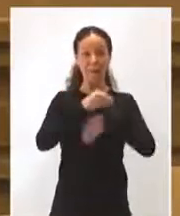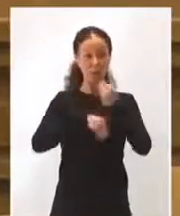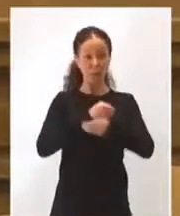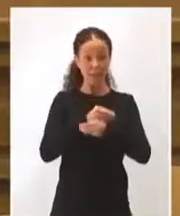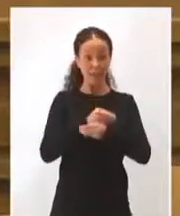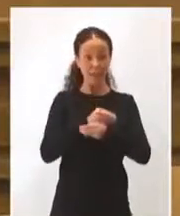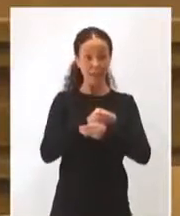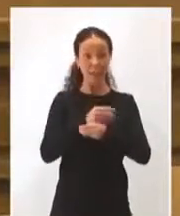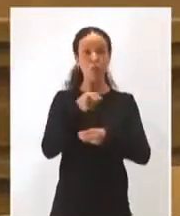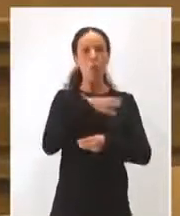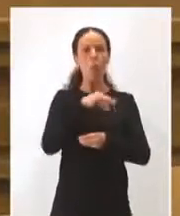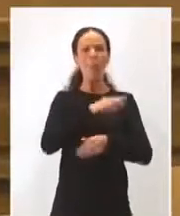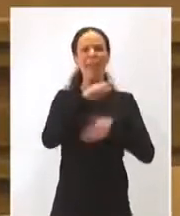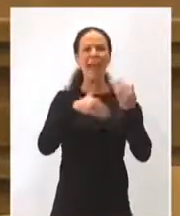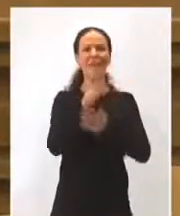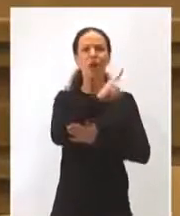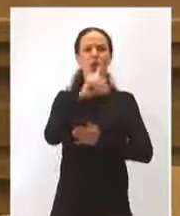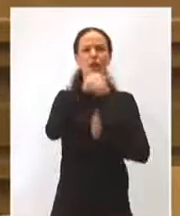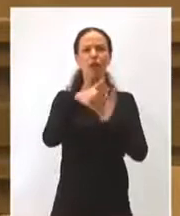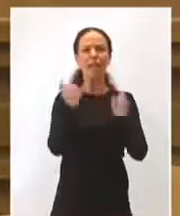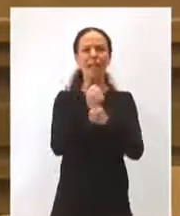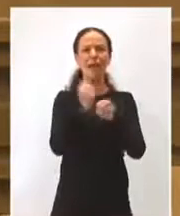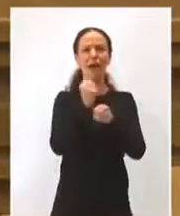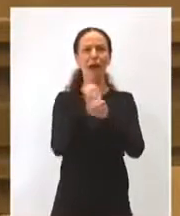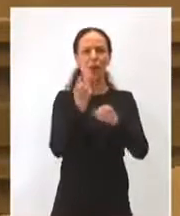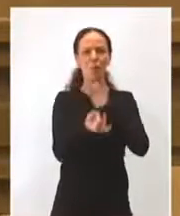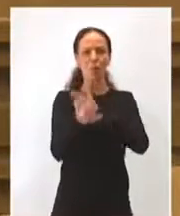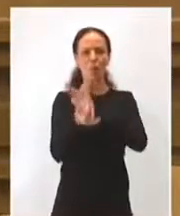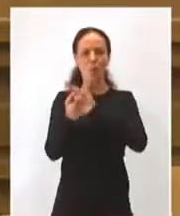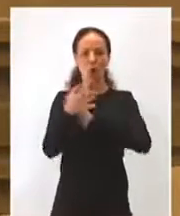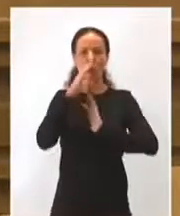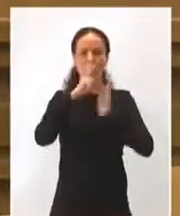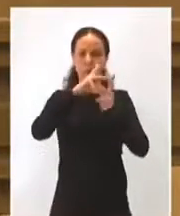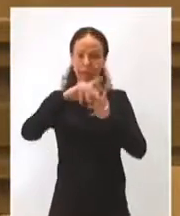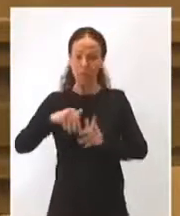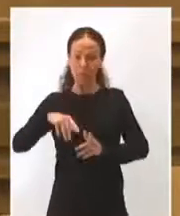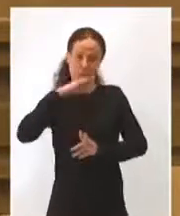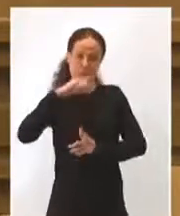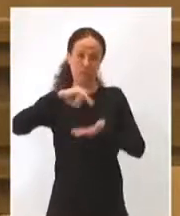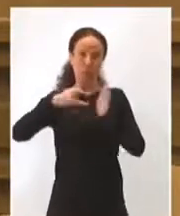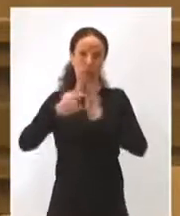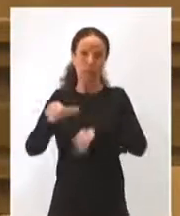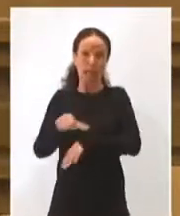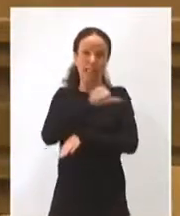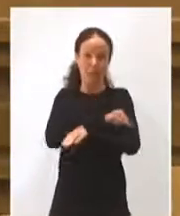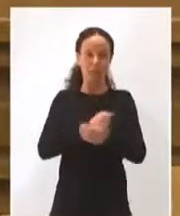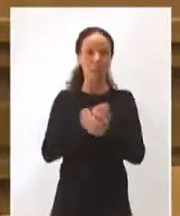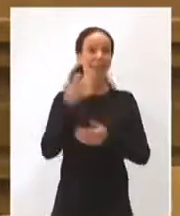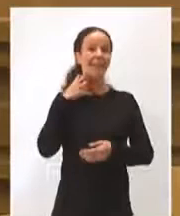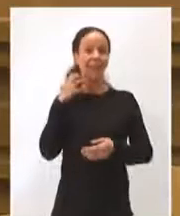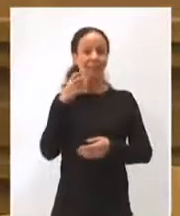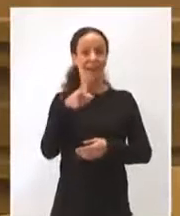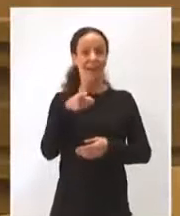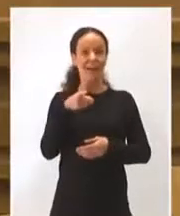generar hasta 11.000 puestos de trabajo en las estimaciones de los proyectos previos que tenemos planteados. En Talavera de la Reina